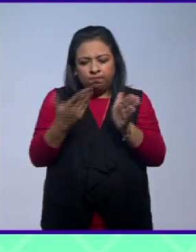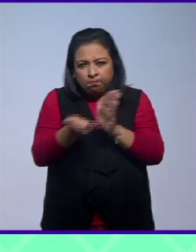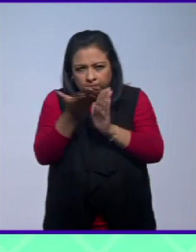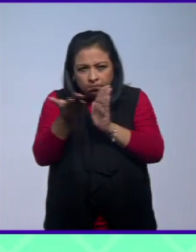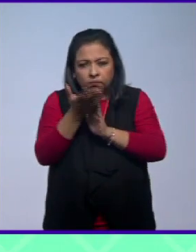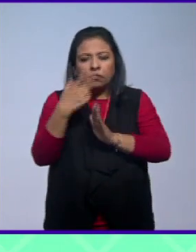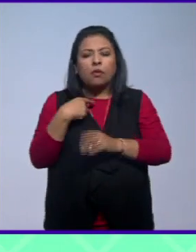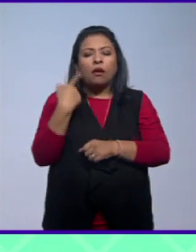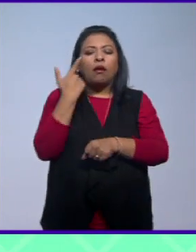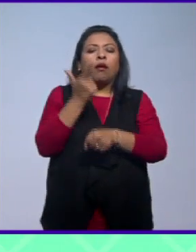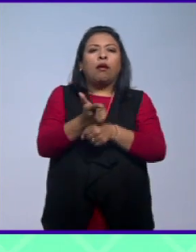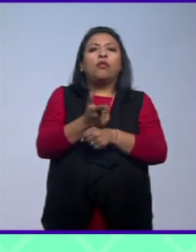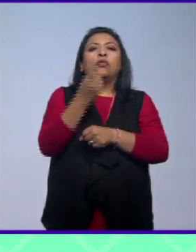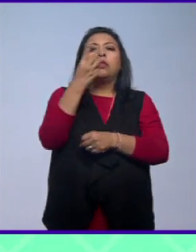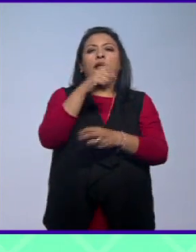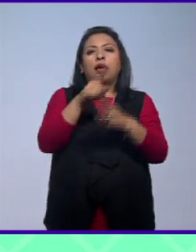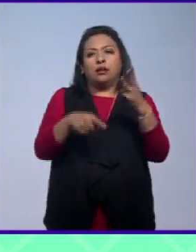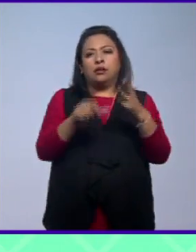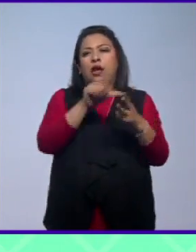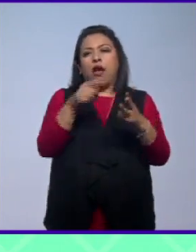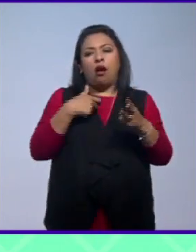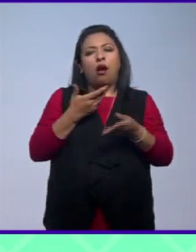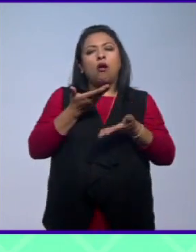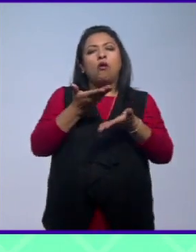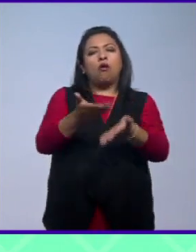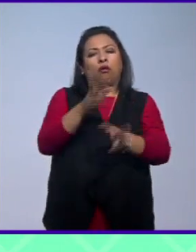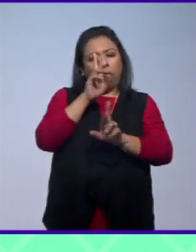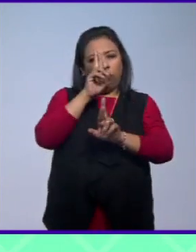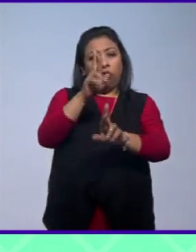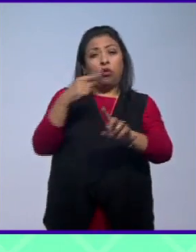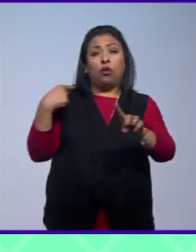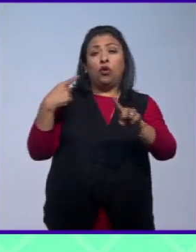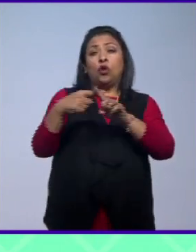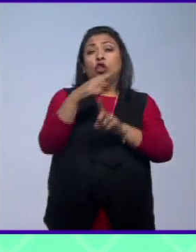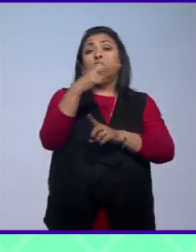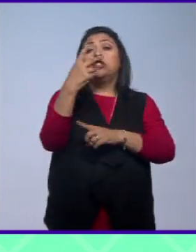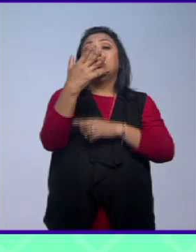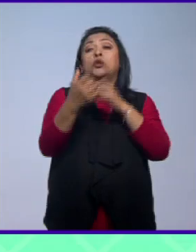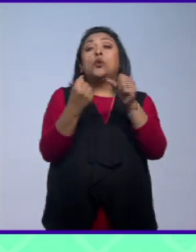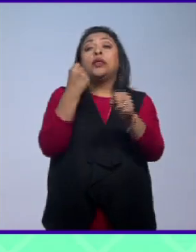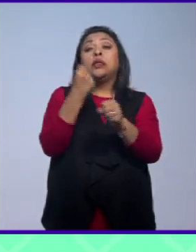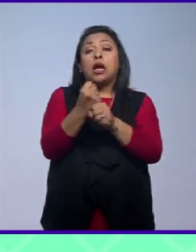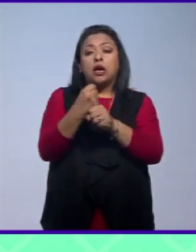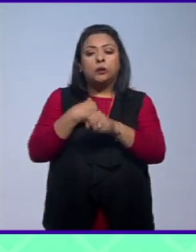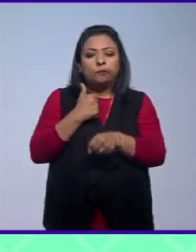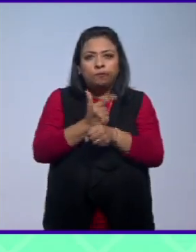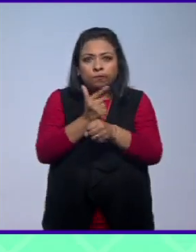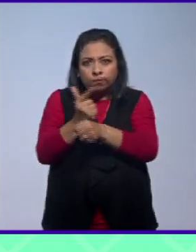momentos distintos del recinto ceremonial a lo largo de 250 años.